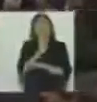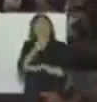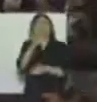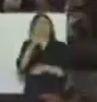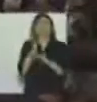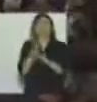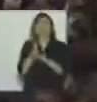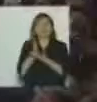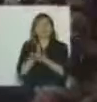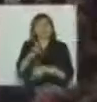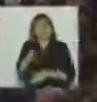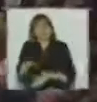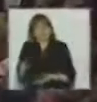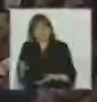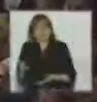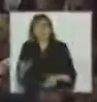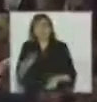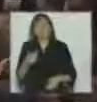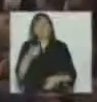quiero agradecer a los amigos